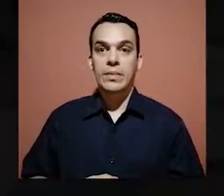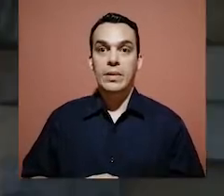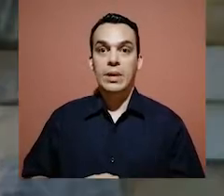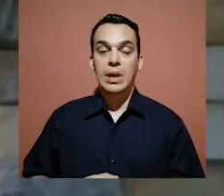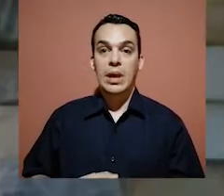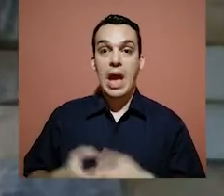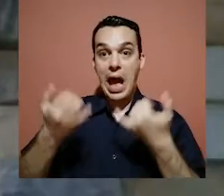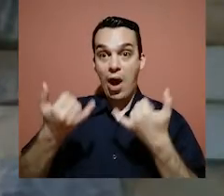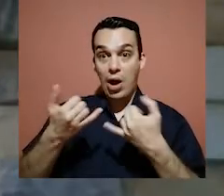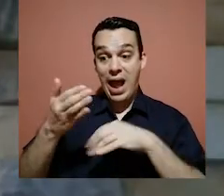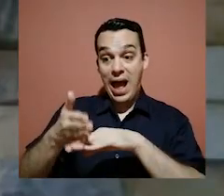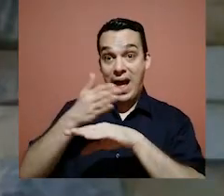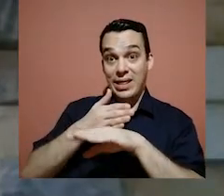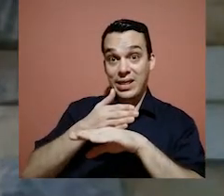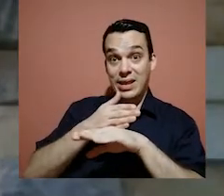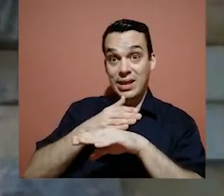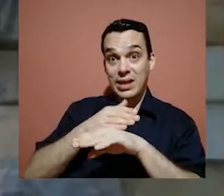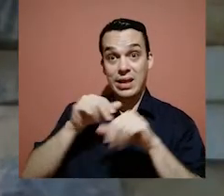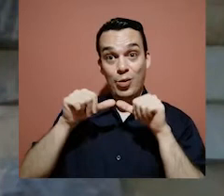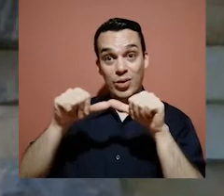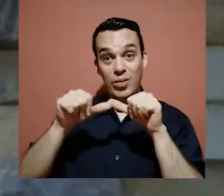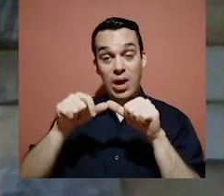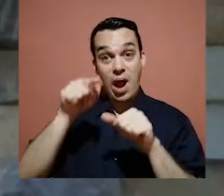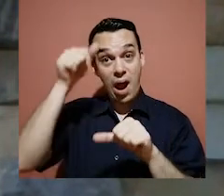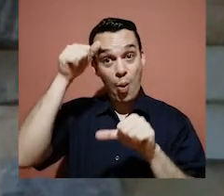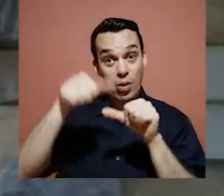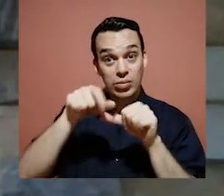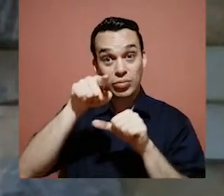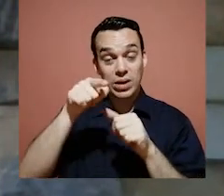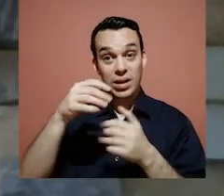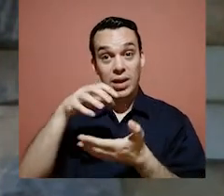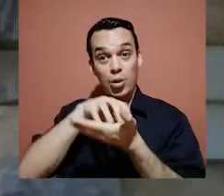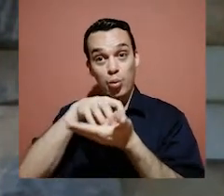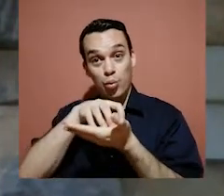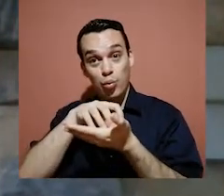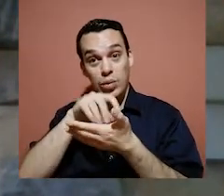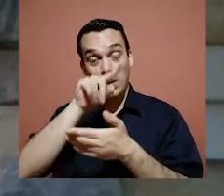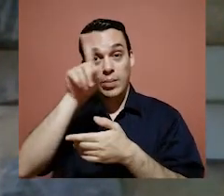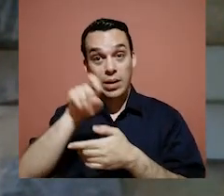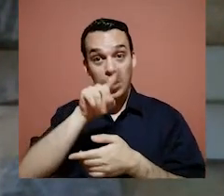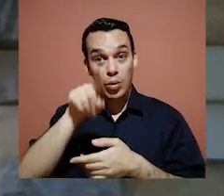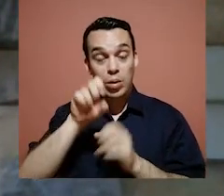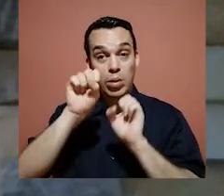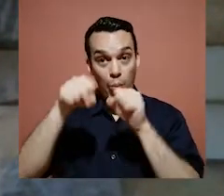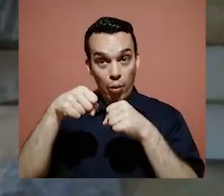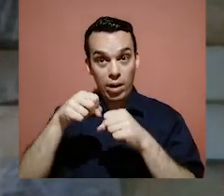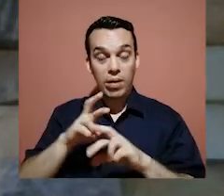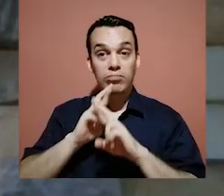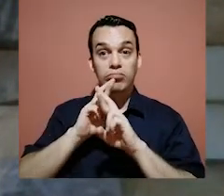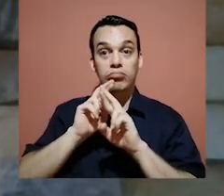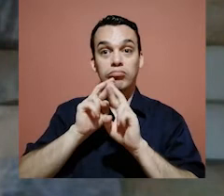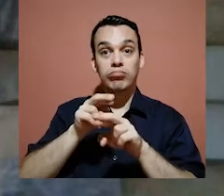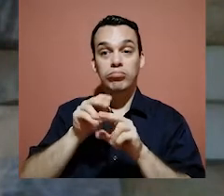Antes de continuar, recuerde dejarnos sus preguntas, sugerencias sobre temas que les gustaría que abordemos